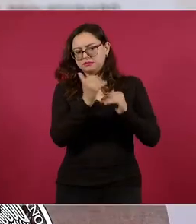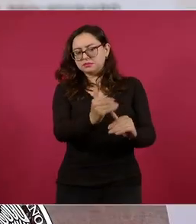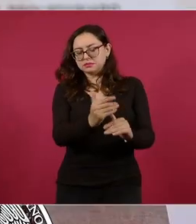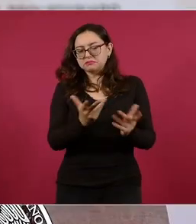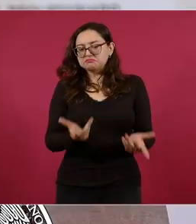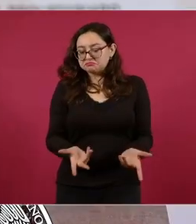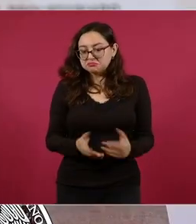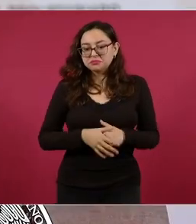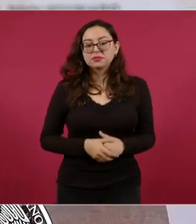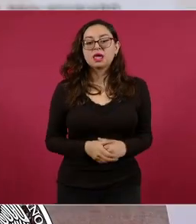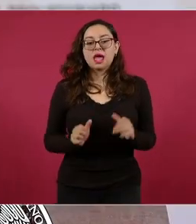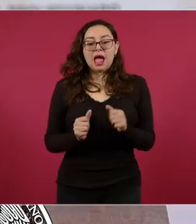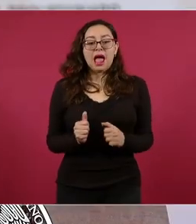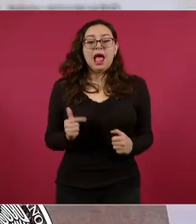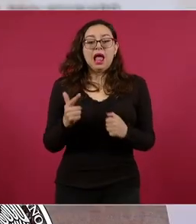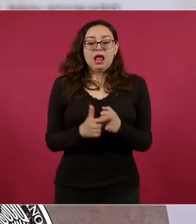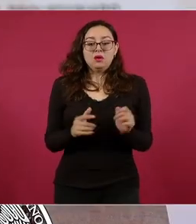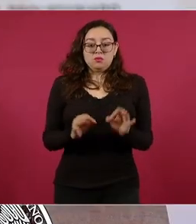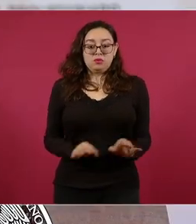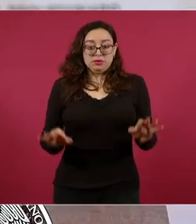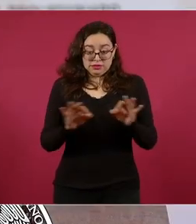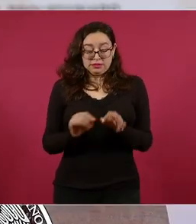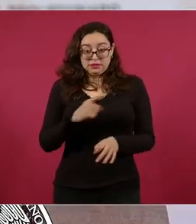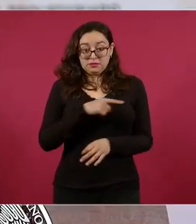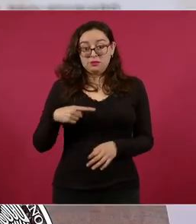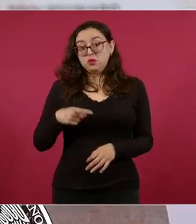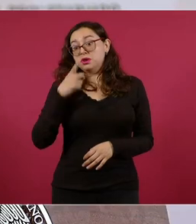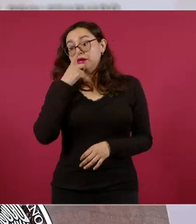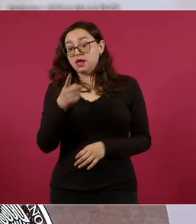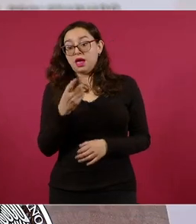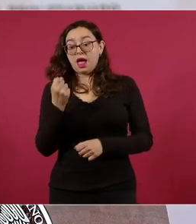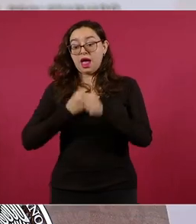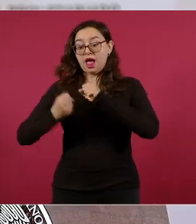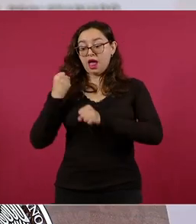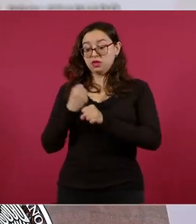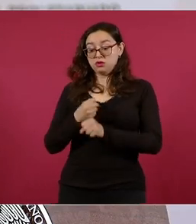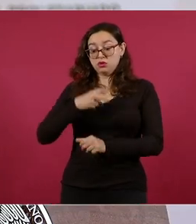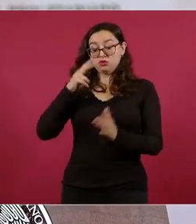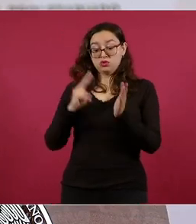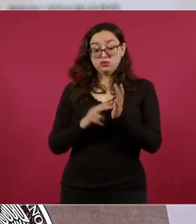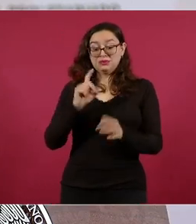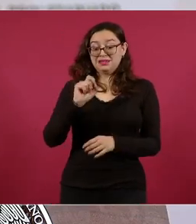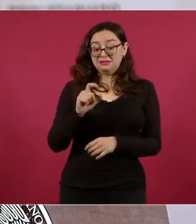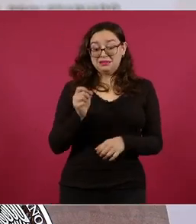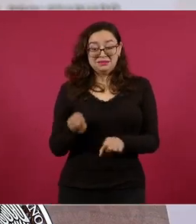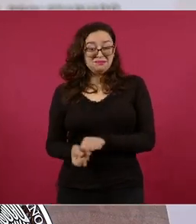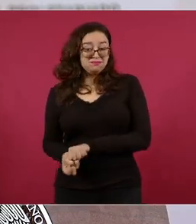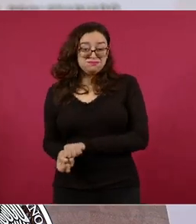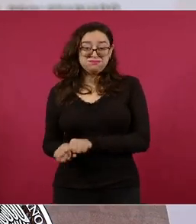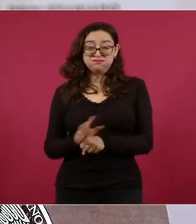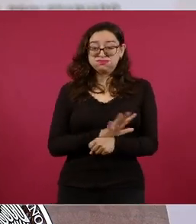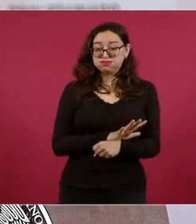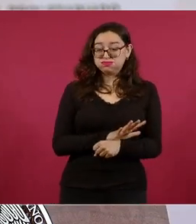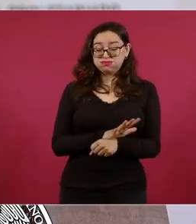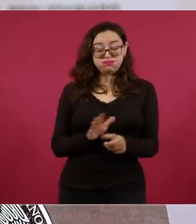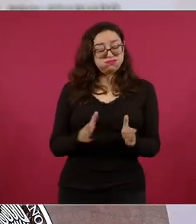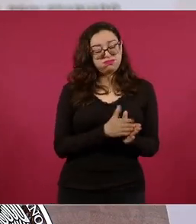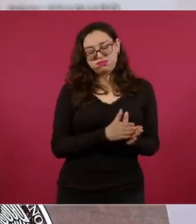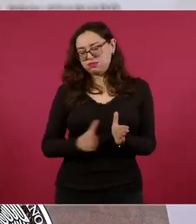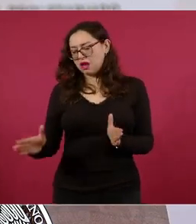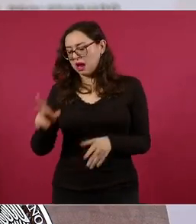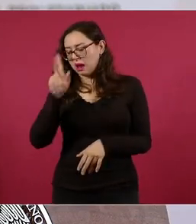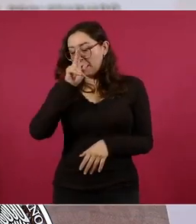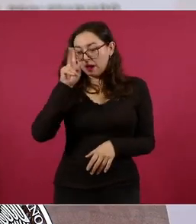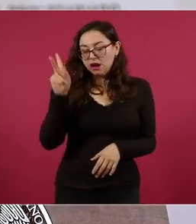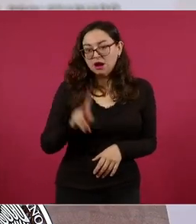uno es que con el impacto de la crisis del COVID, el impacto de la pandemia en 2020, México fue uno de los países que incrementó